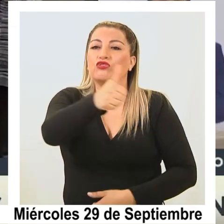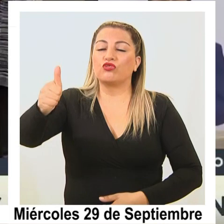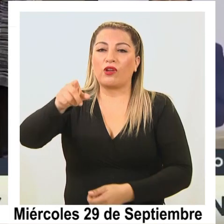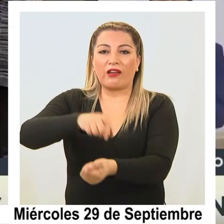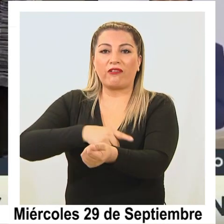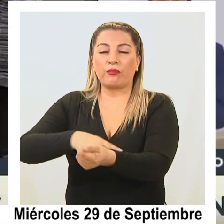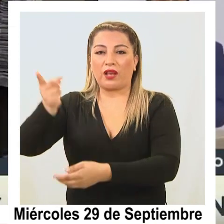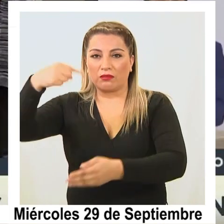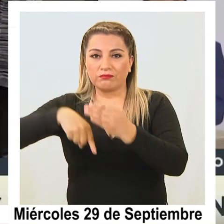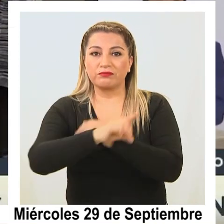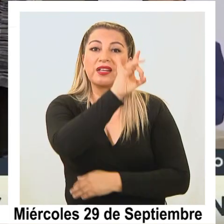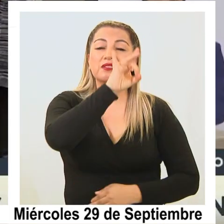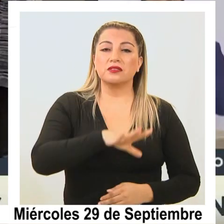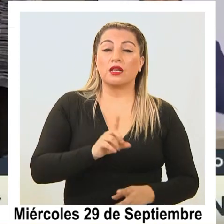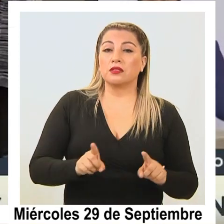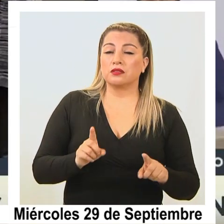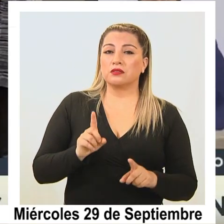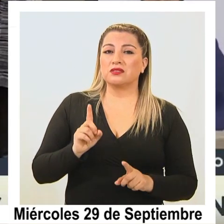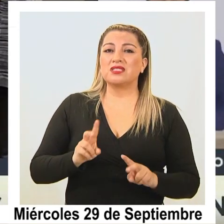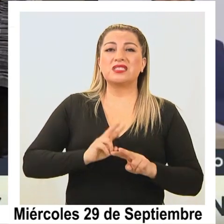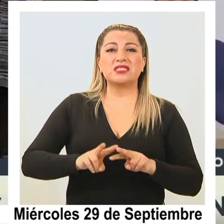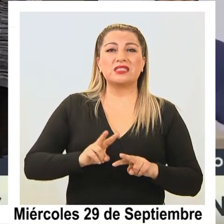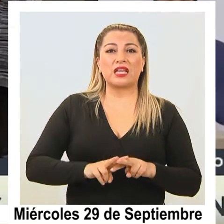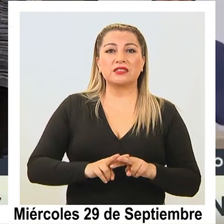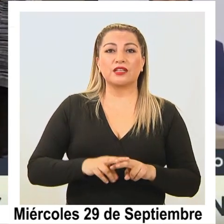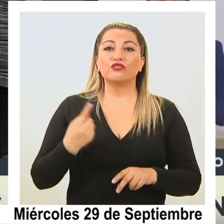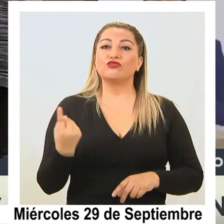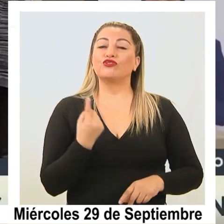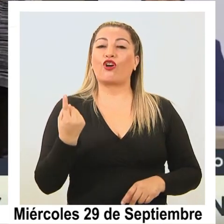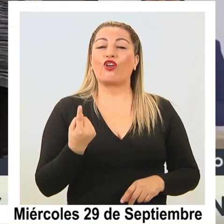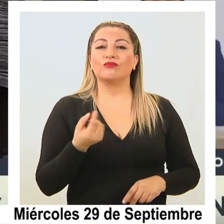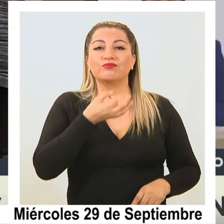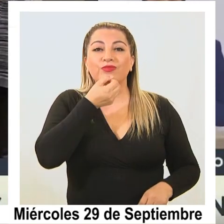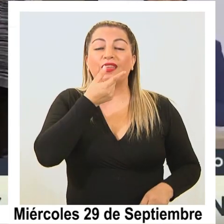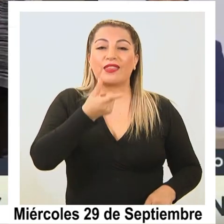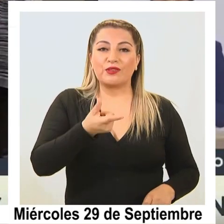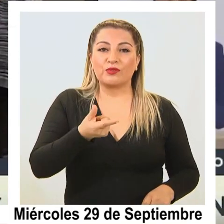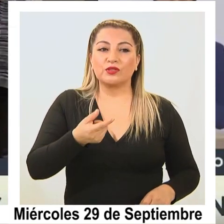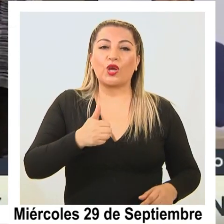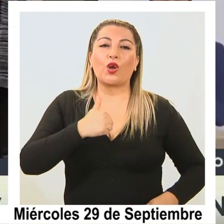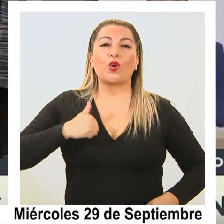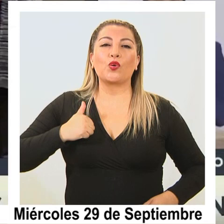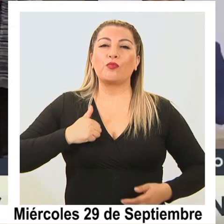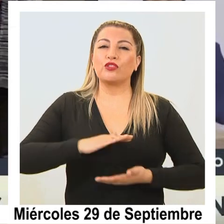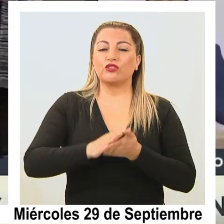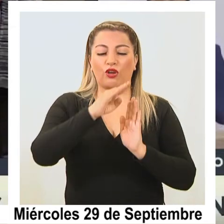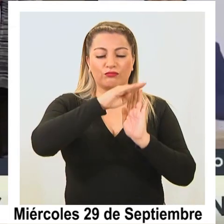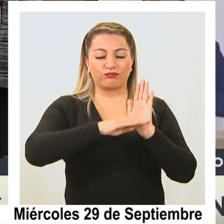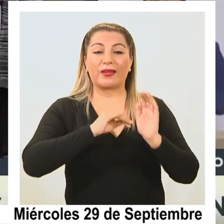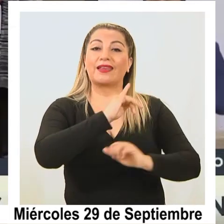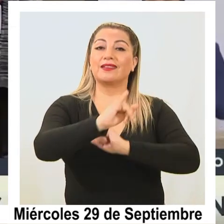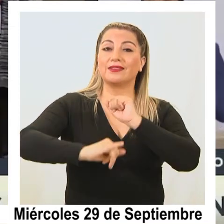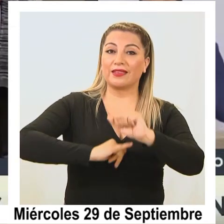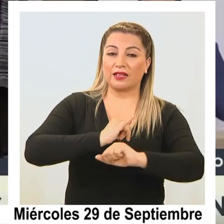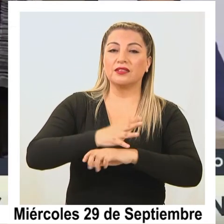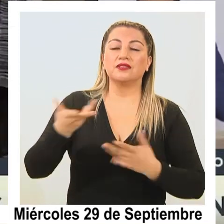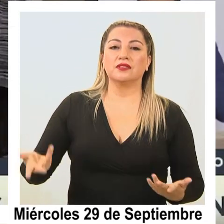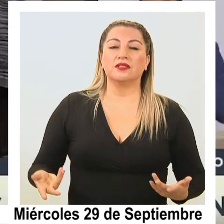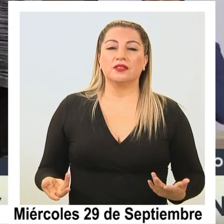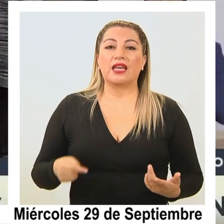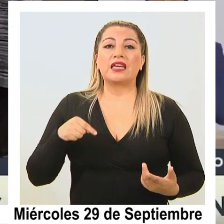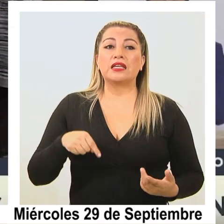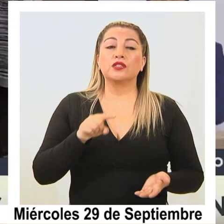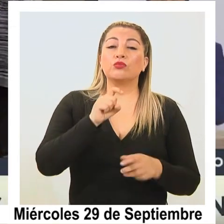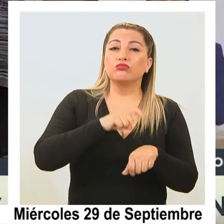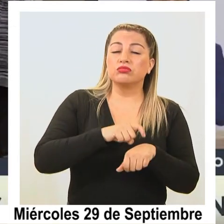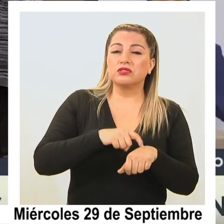país, independiente de si ha realizado o no su autodenuncia, cumpliendo los estándares internacionales. Este centro será ambulatorio